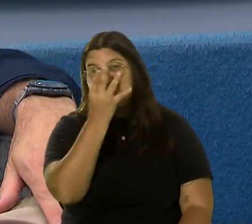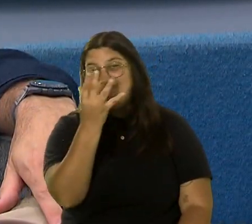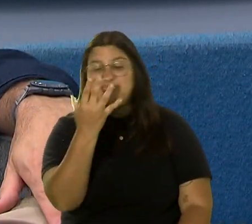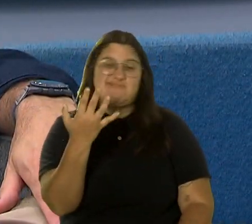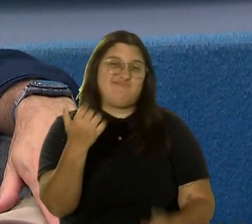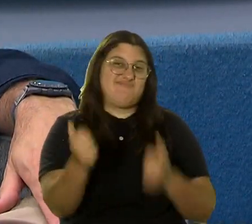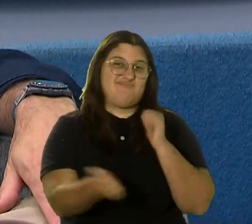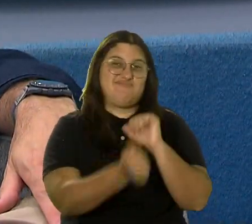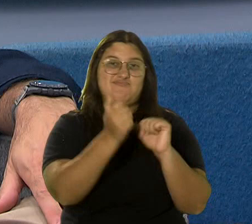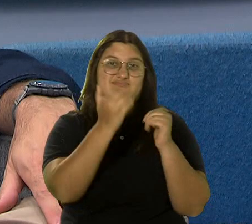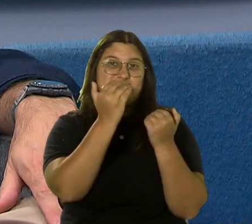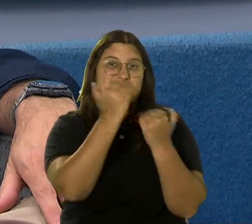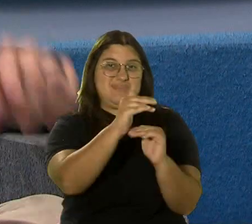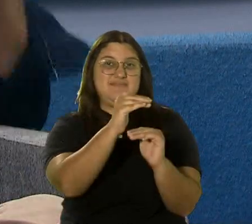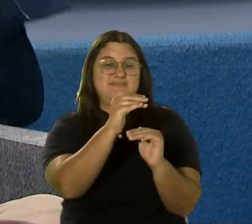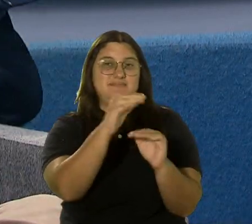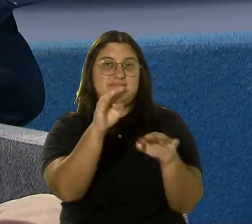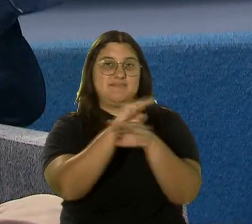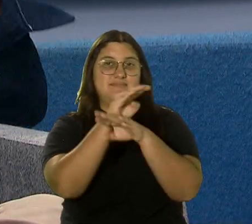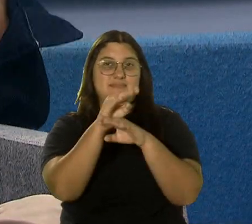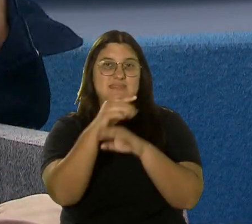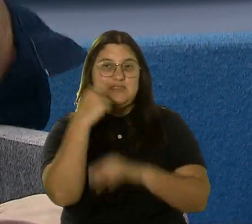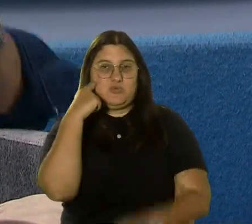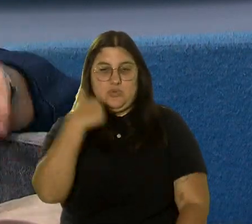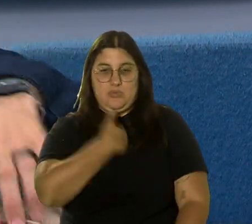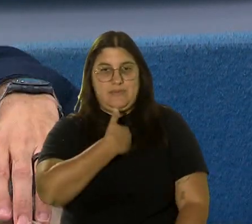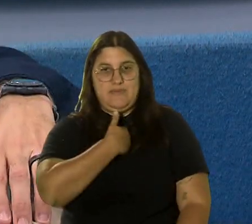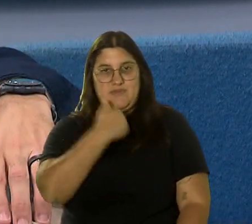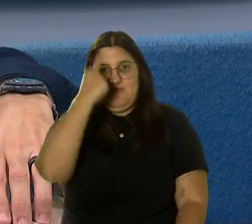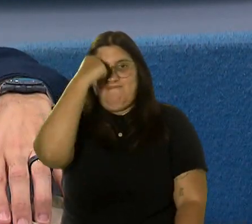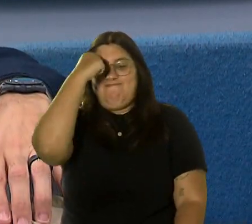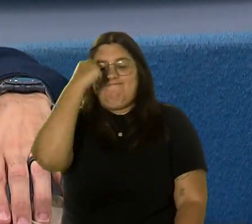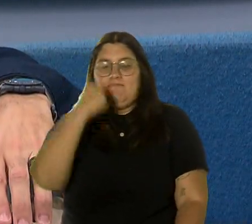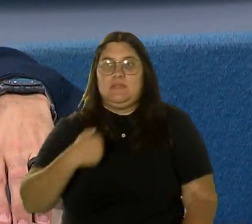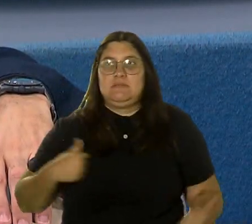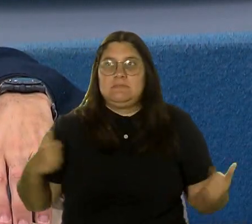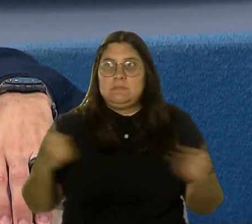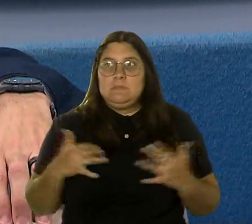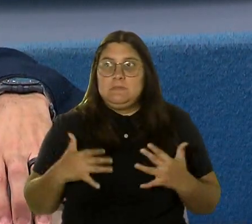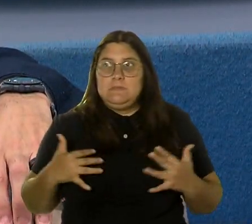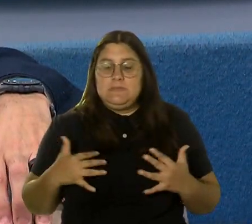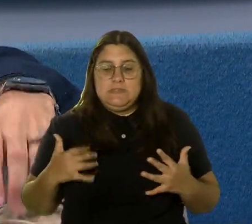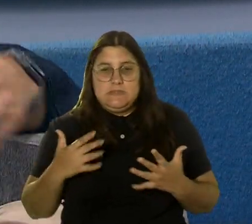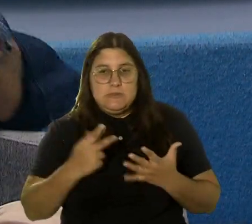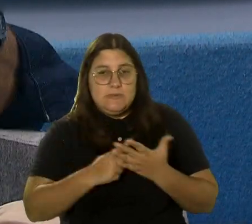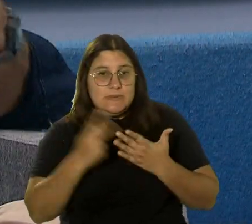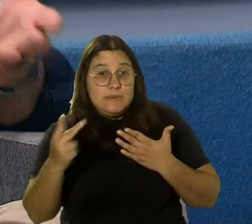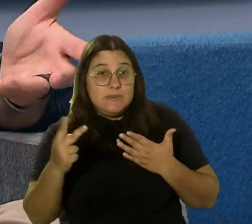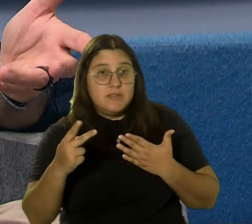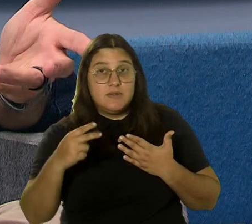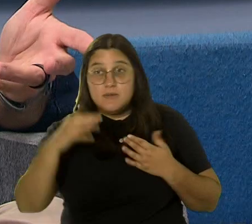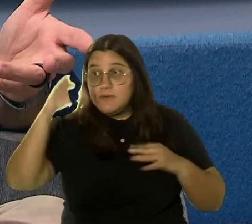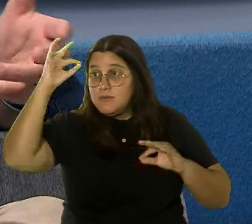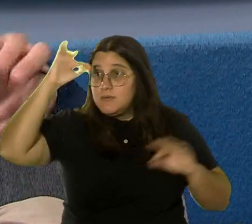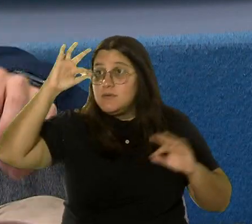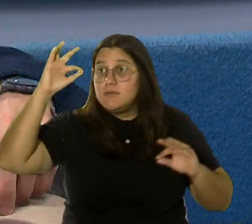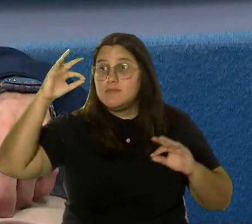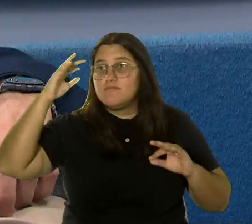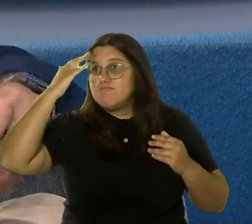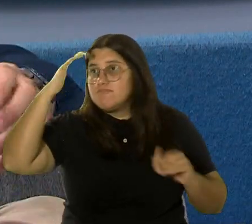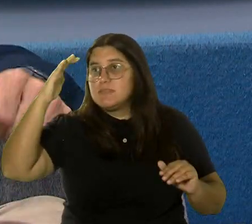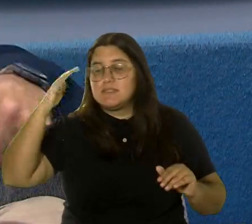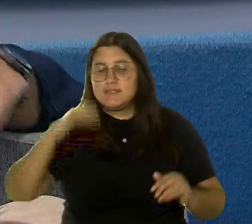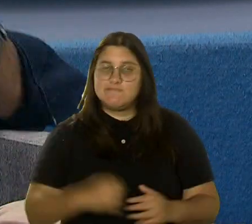limitante para un empresario tiene que ver con su mente, ¿verdad? El miedo, el miedo a fracaso, el desconocimiento, ¿verdad?